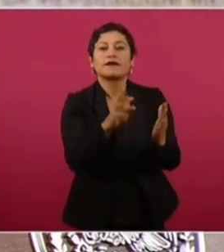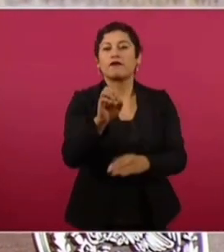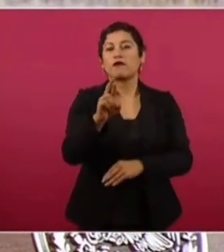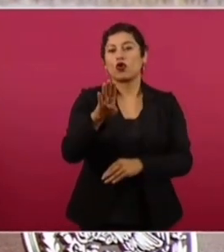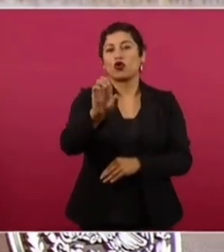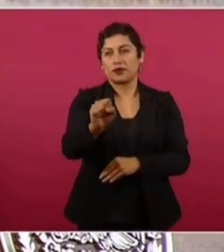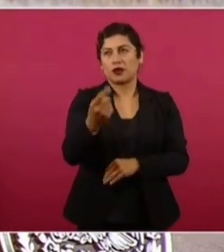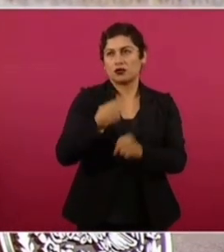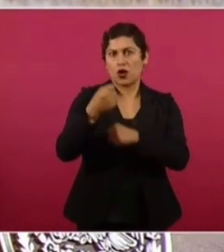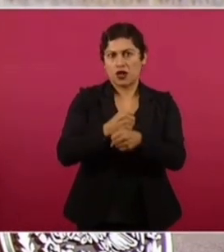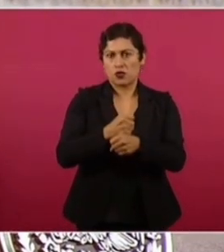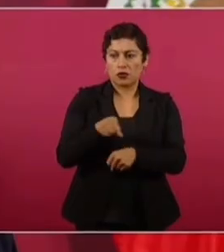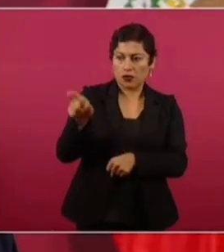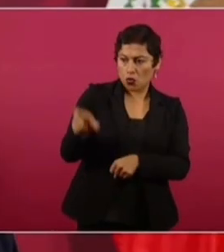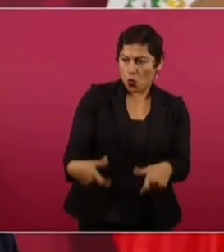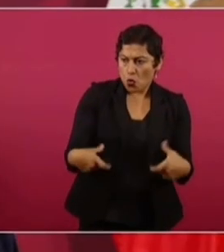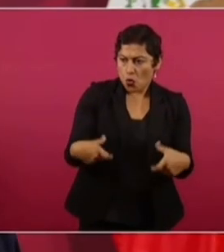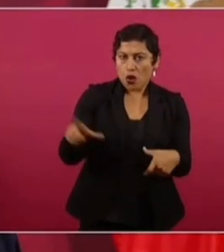de hace un año